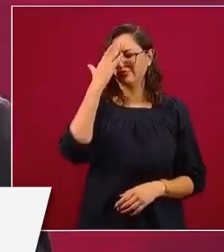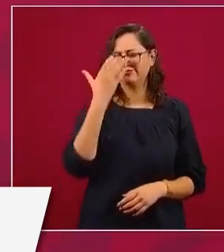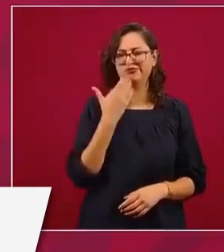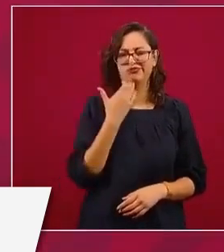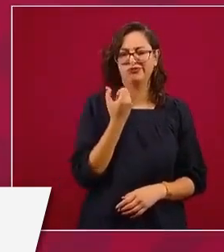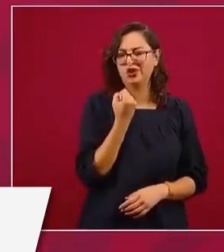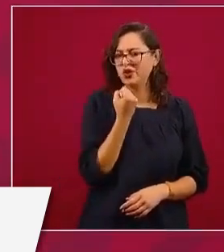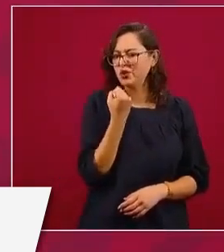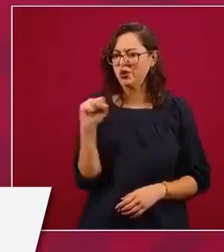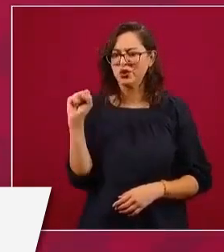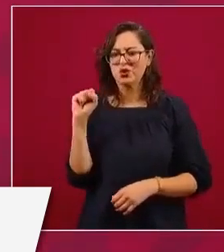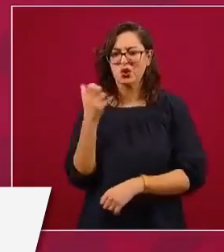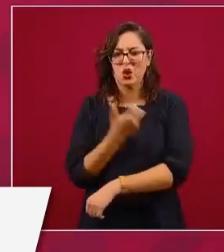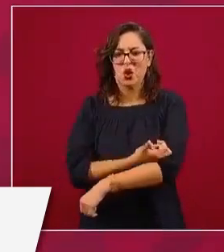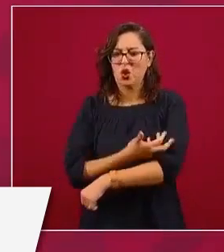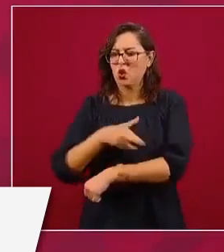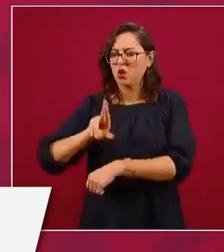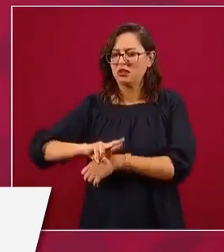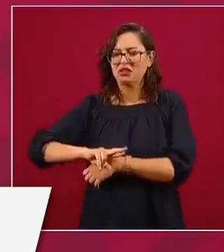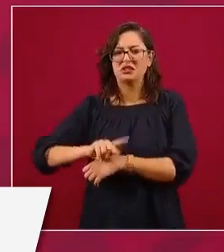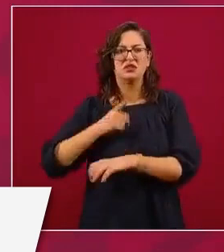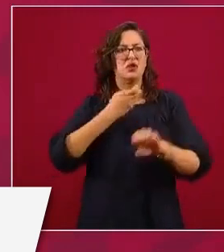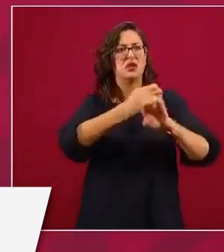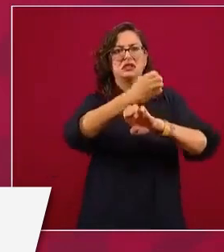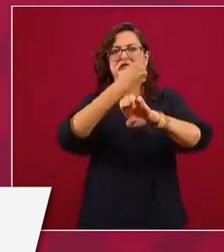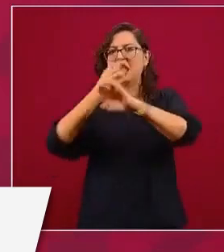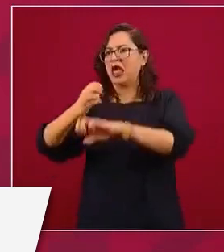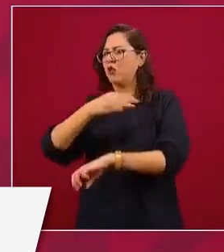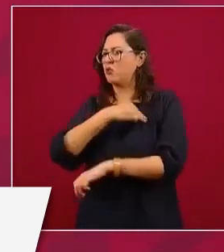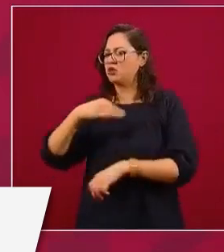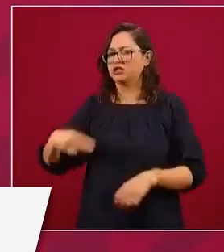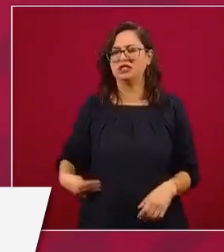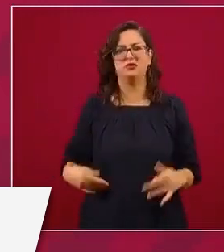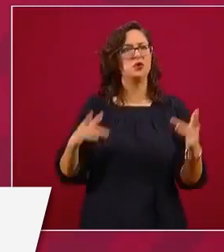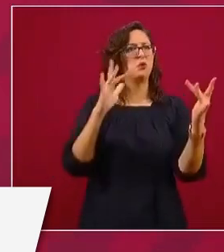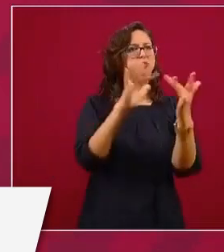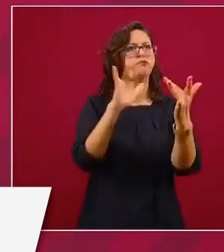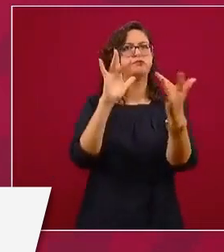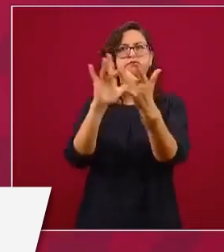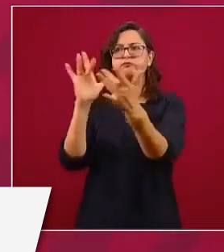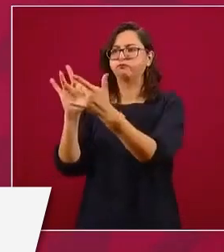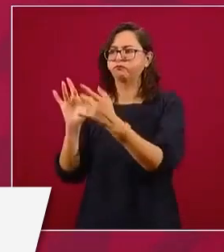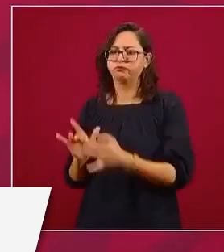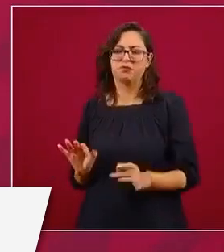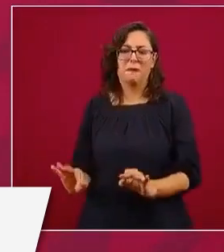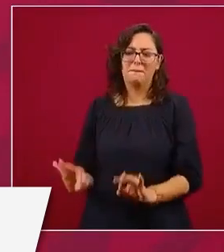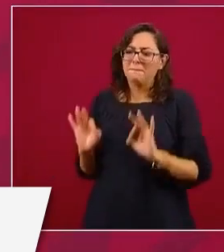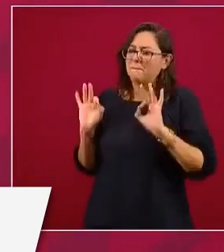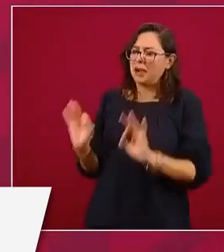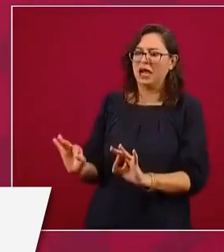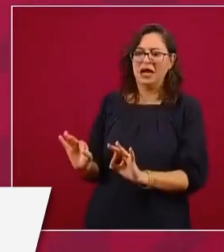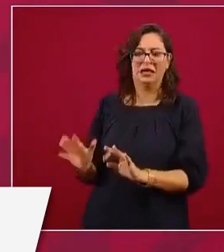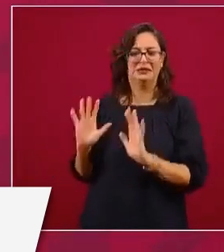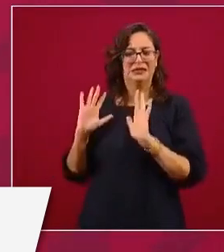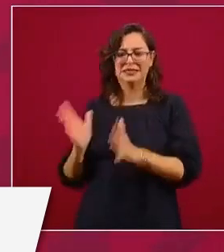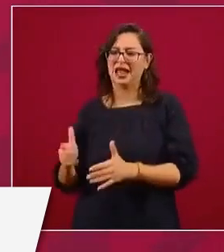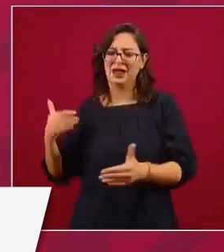coordinación con los estados, con los municipios, y lo otro es